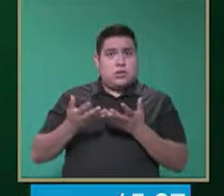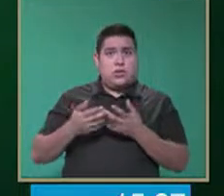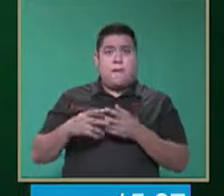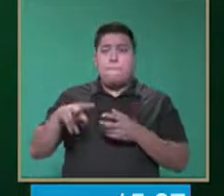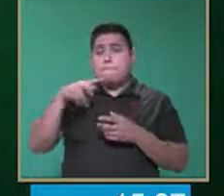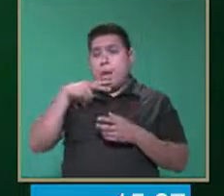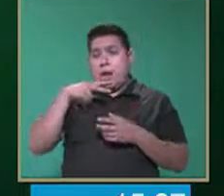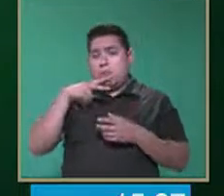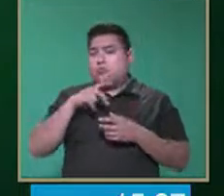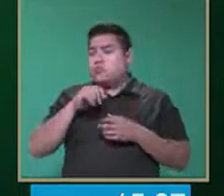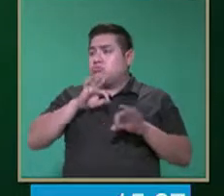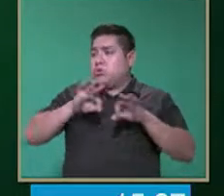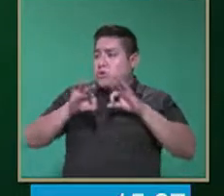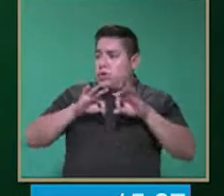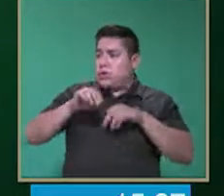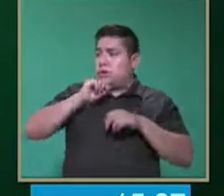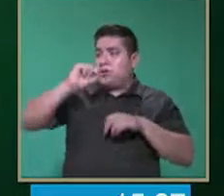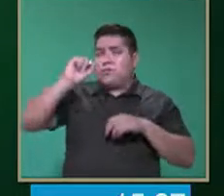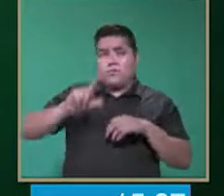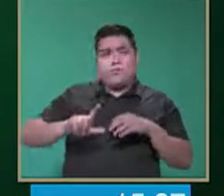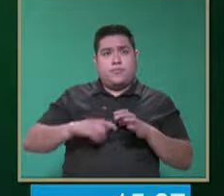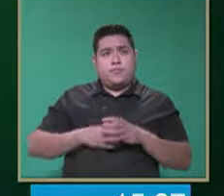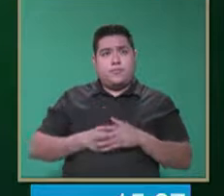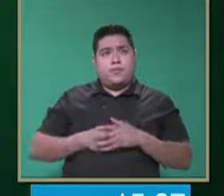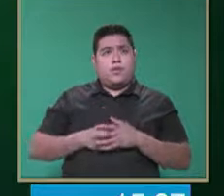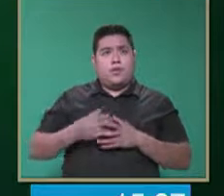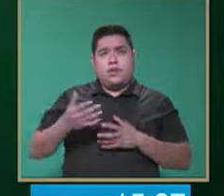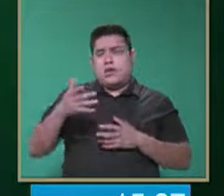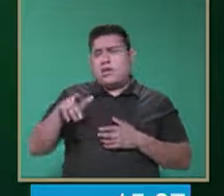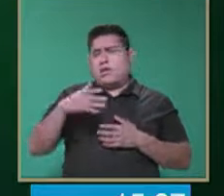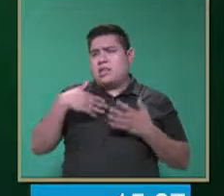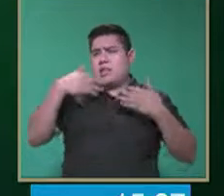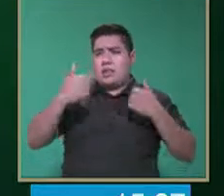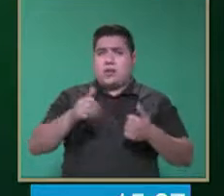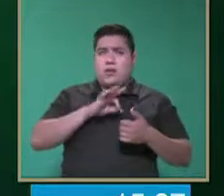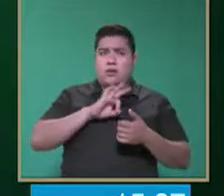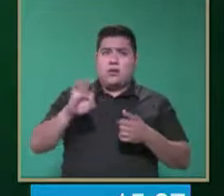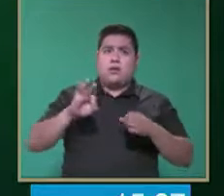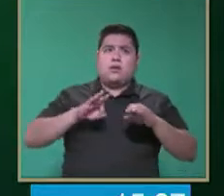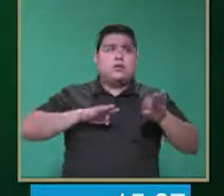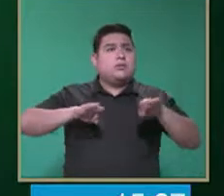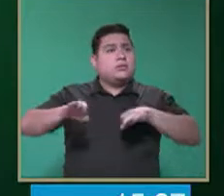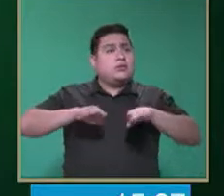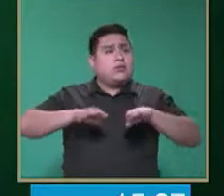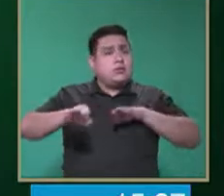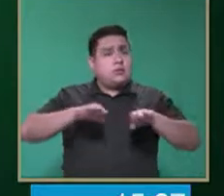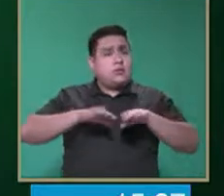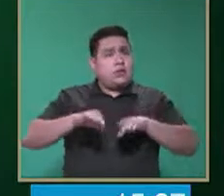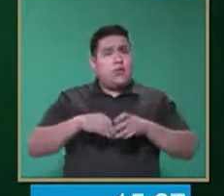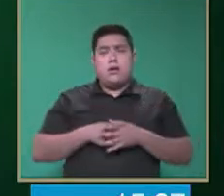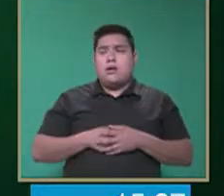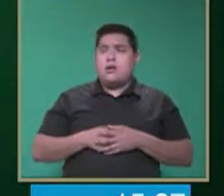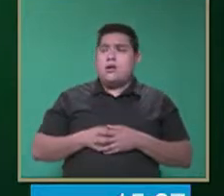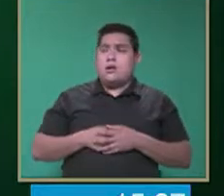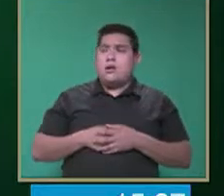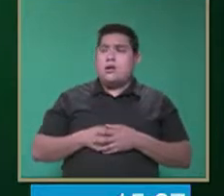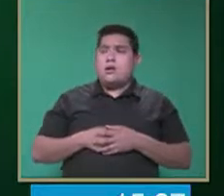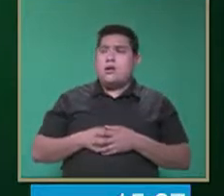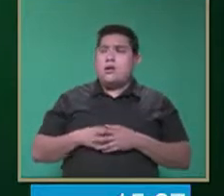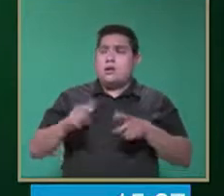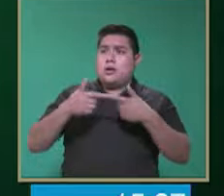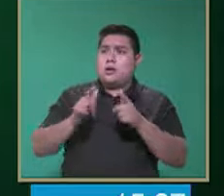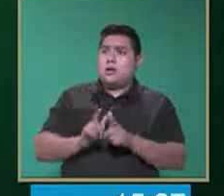trabajarlo y también que nos favorece sobre todo a la comprensión, que es algo que se trabaja de gran manera en la